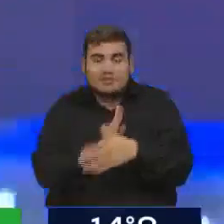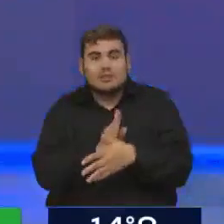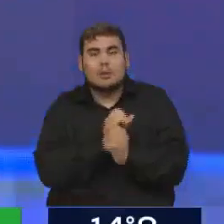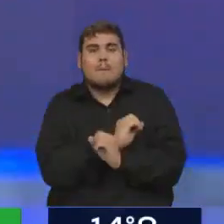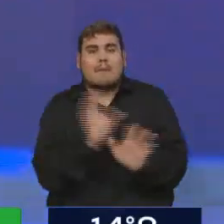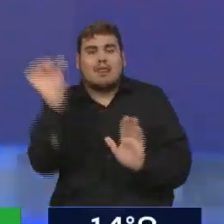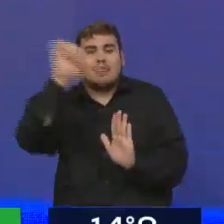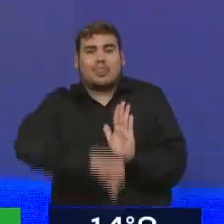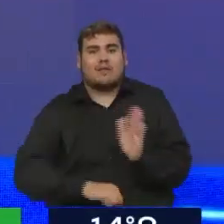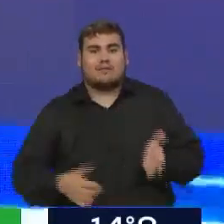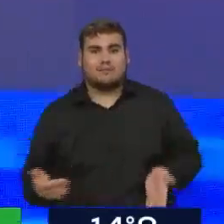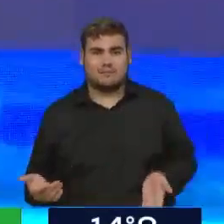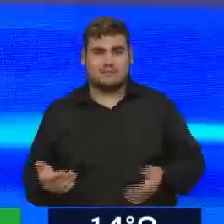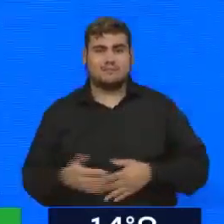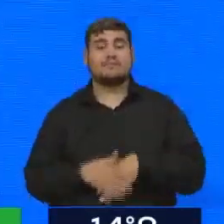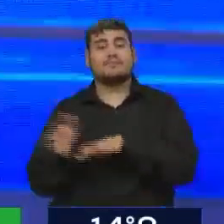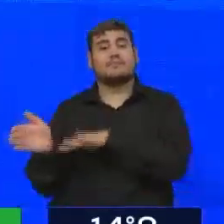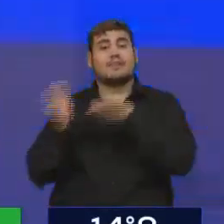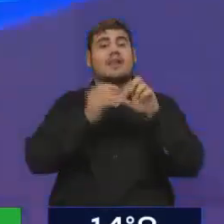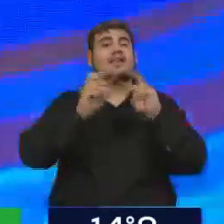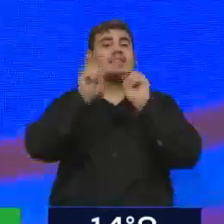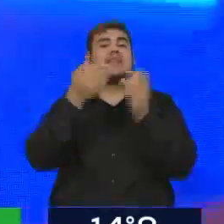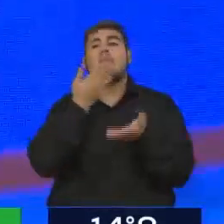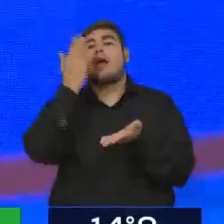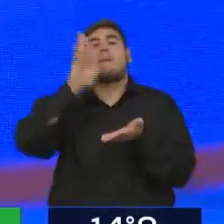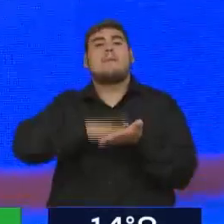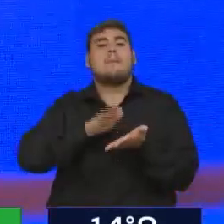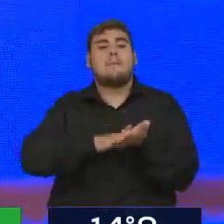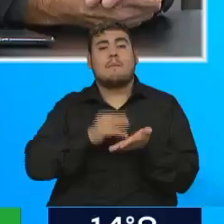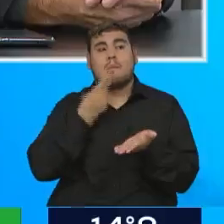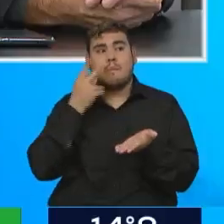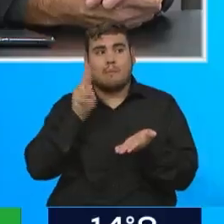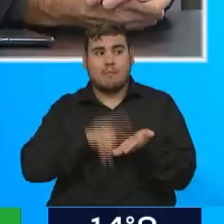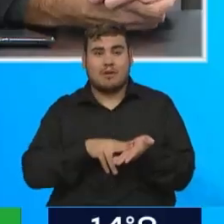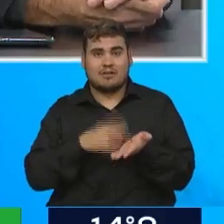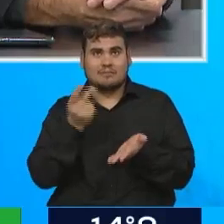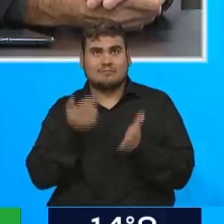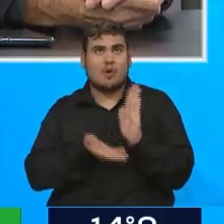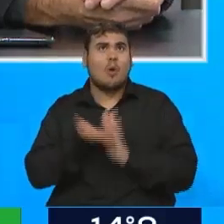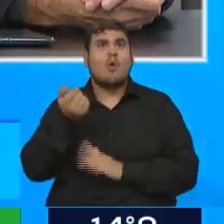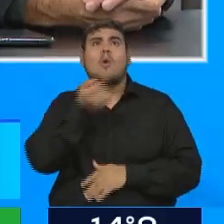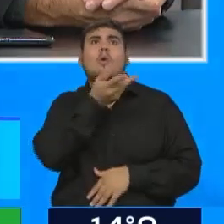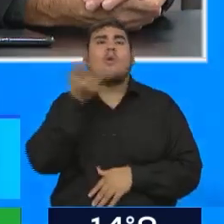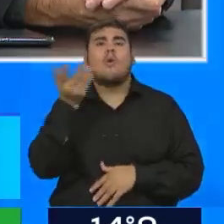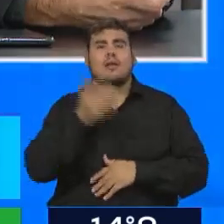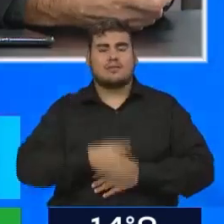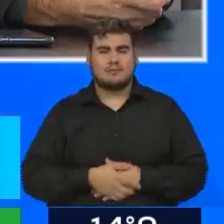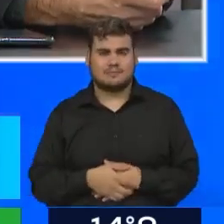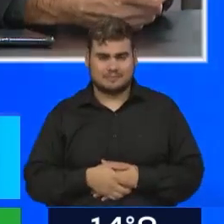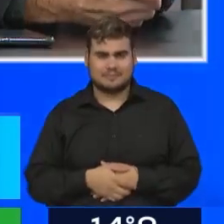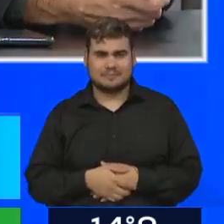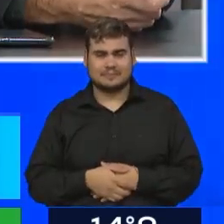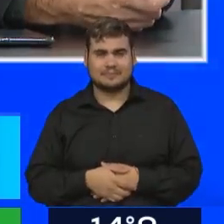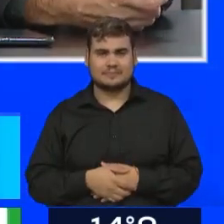Bien, hablamos ahora de las tarifas públicas, en este caso de la energía eléctrica. Jorge, decías en el título... Dos